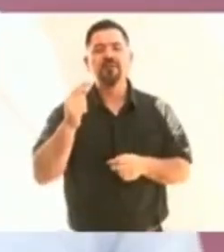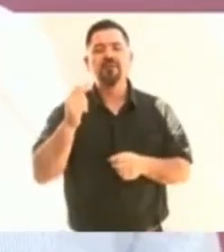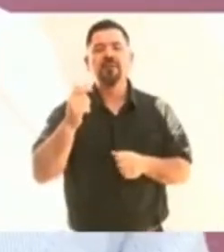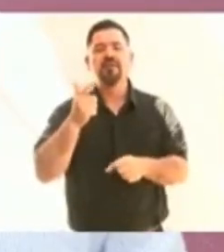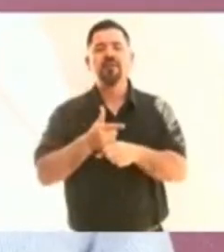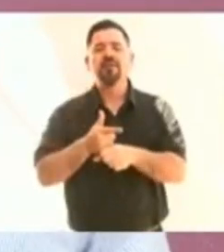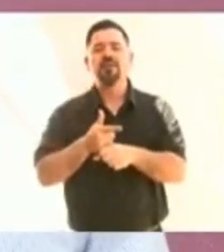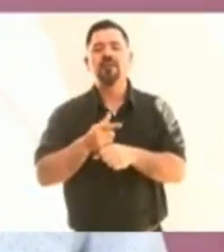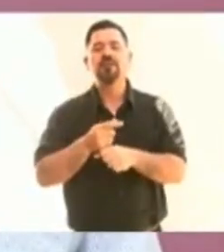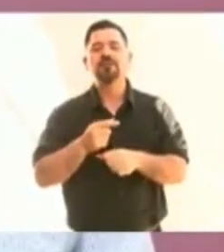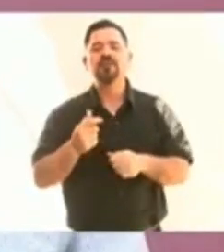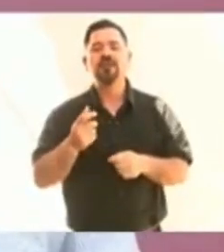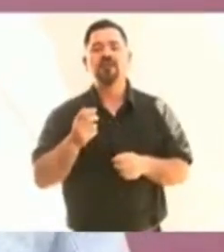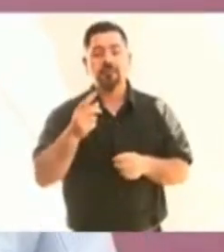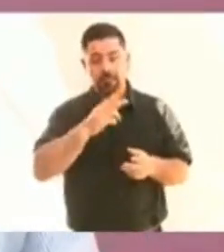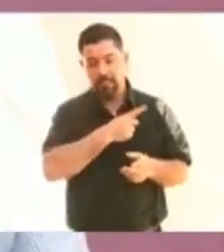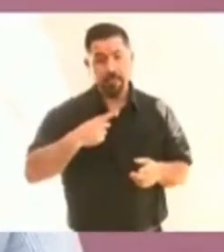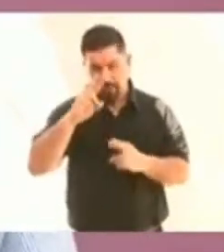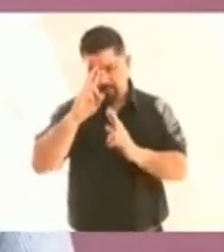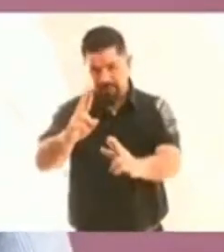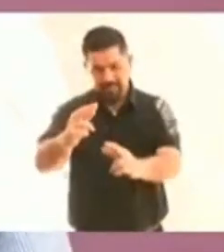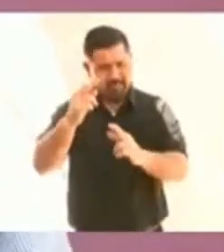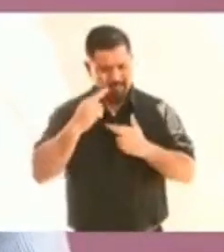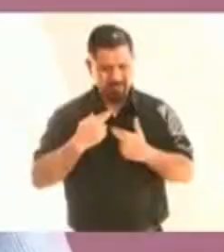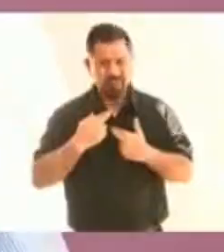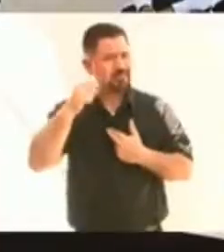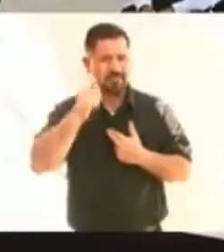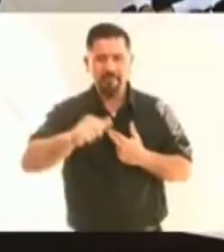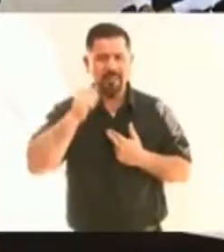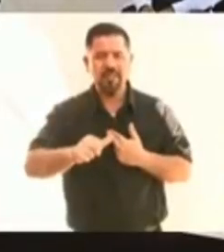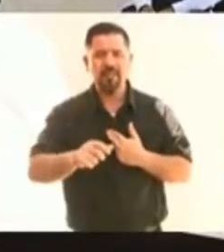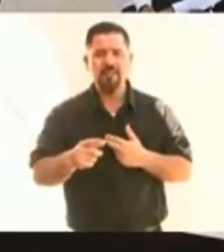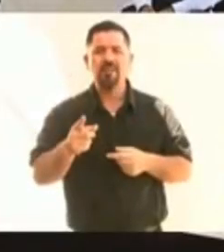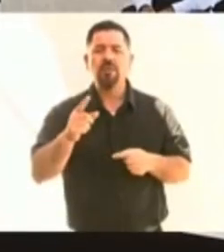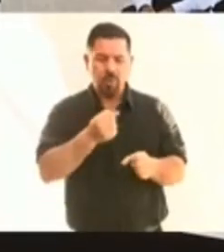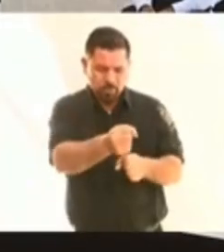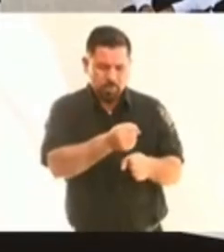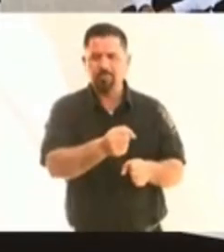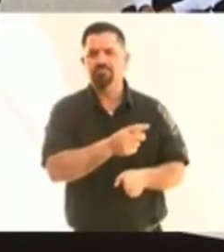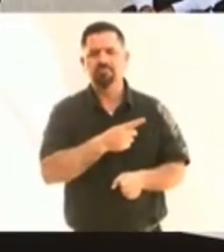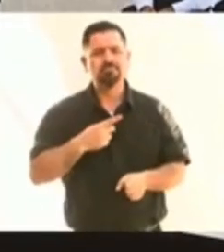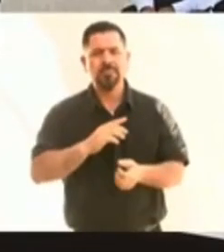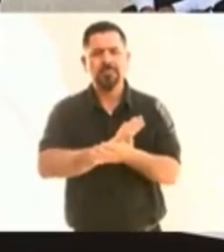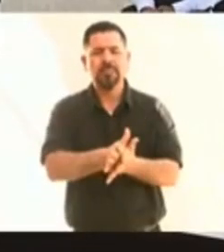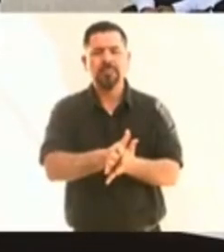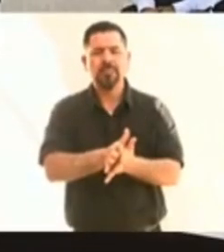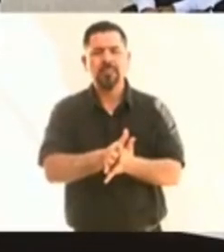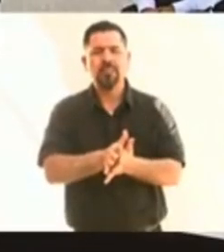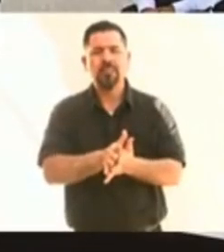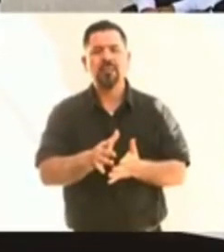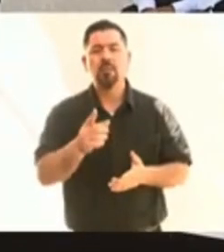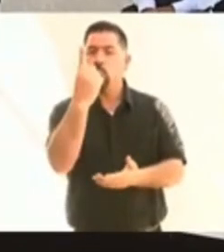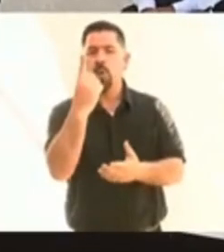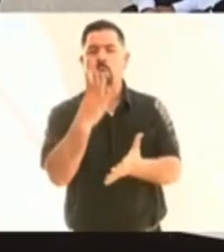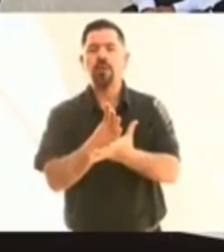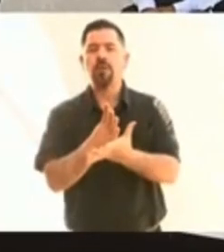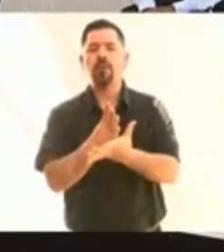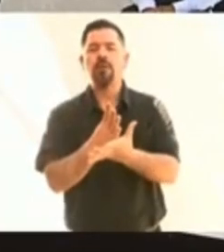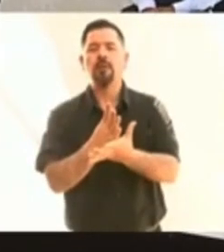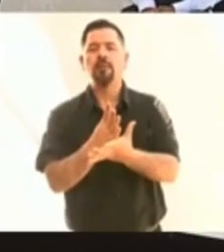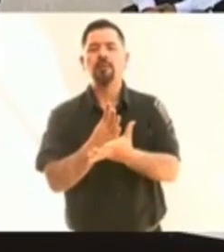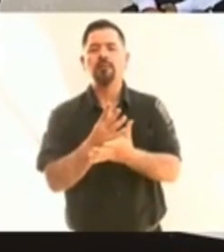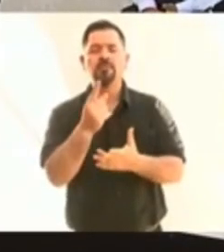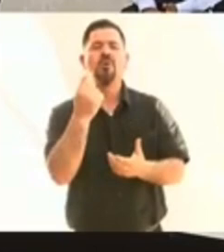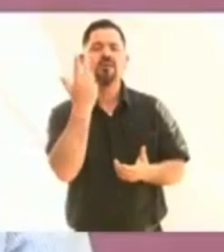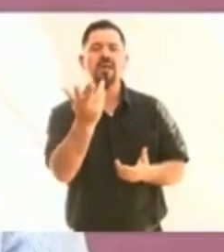los vamos a respetar siempre, que no va a haber represión porque no somos iguales. Nada más, lo único que